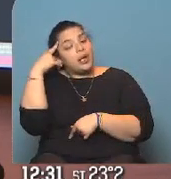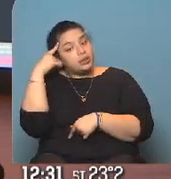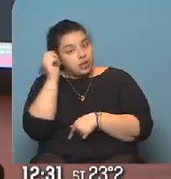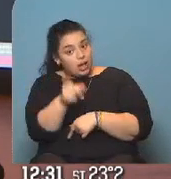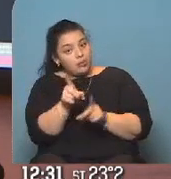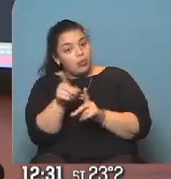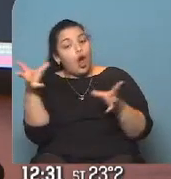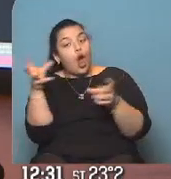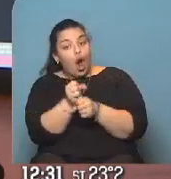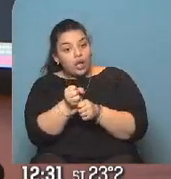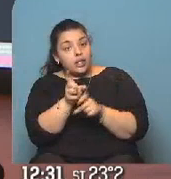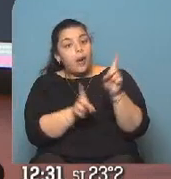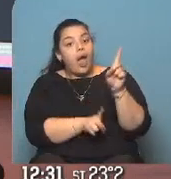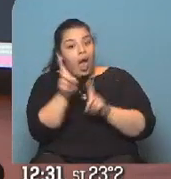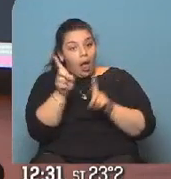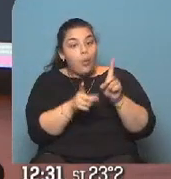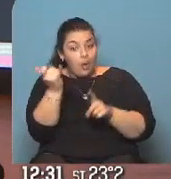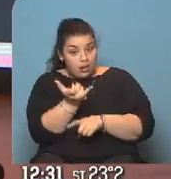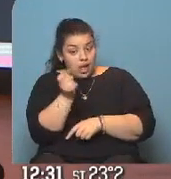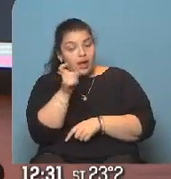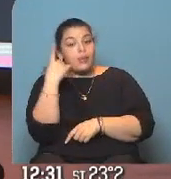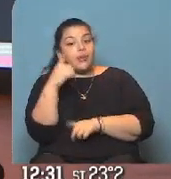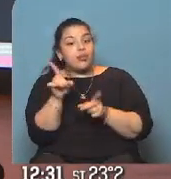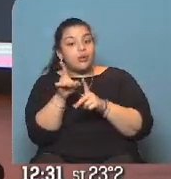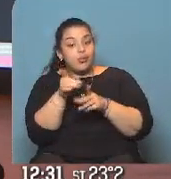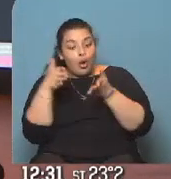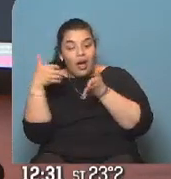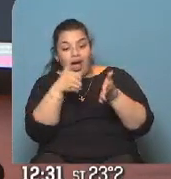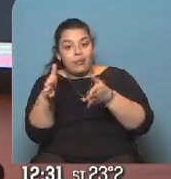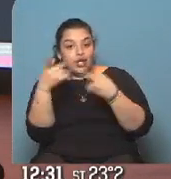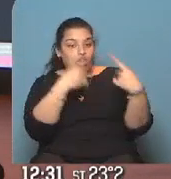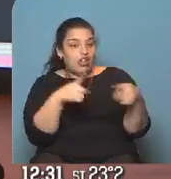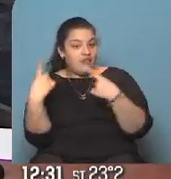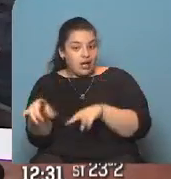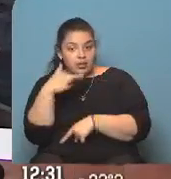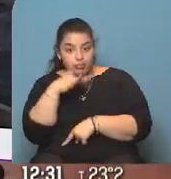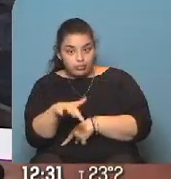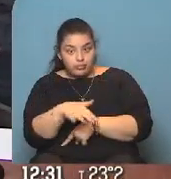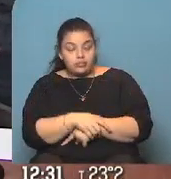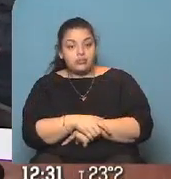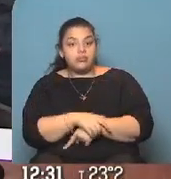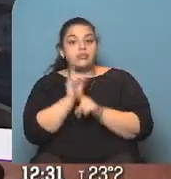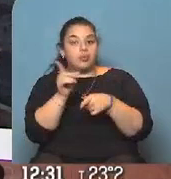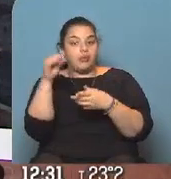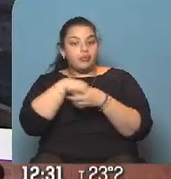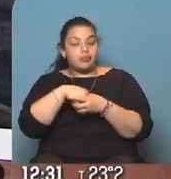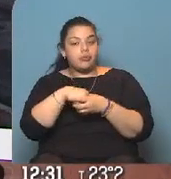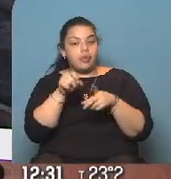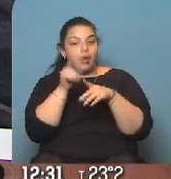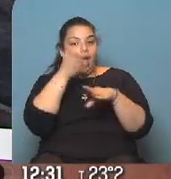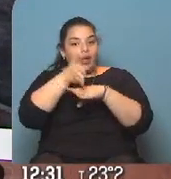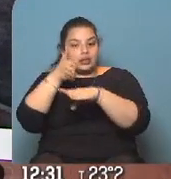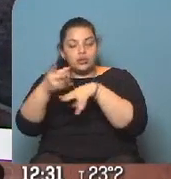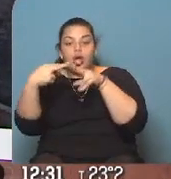esto, que los colectivos, algunos van a estar funcionando, pero sus recorridos van a estar cambiados. Bueno, importante también accesos. a